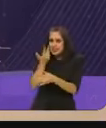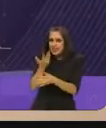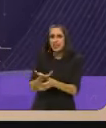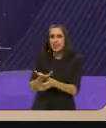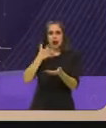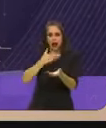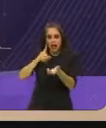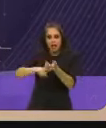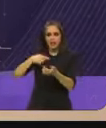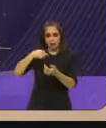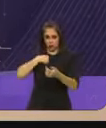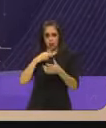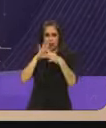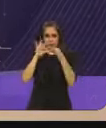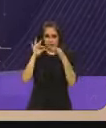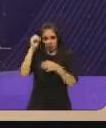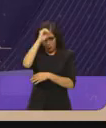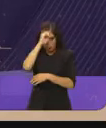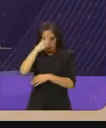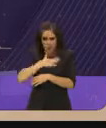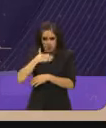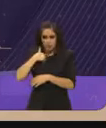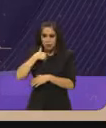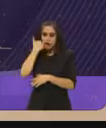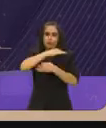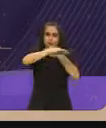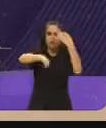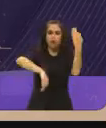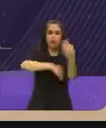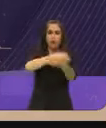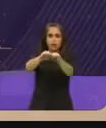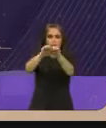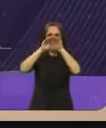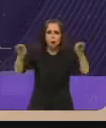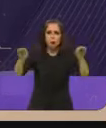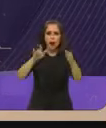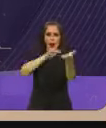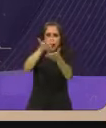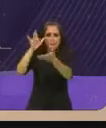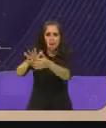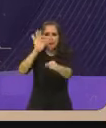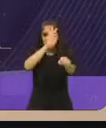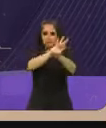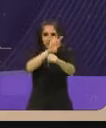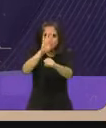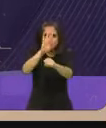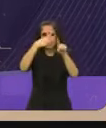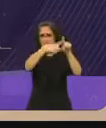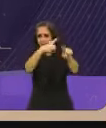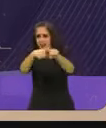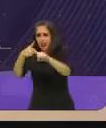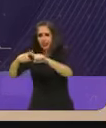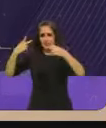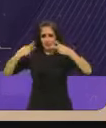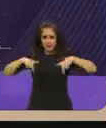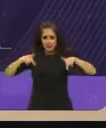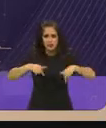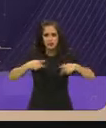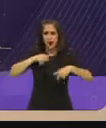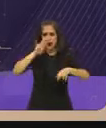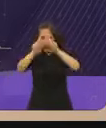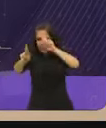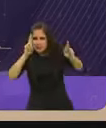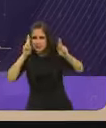todes una ciudad alegre segura cosmopolita diversa global una ciudad que te